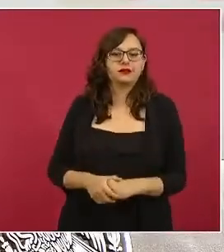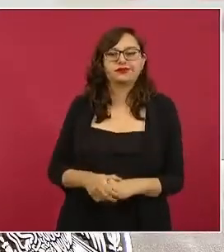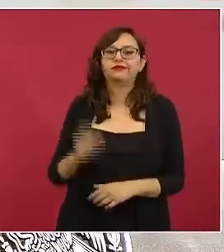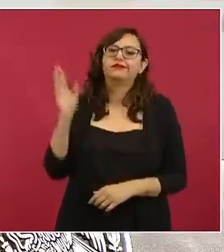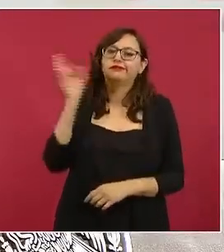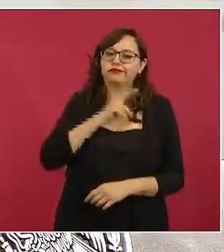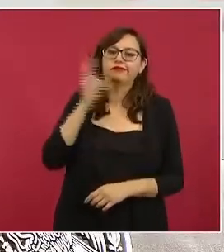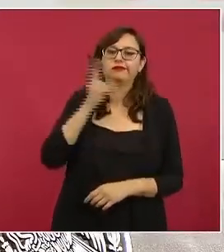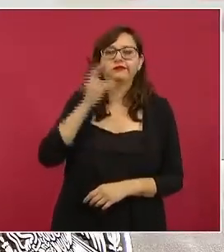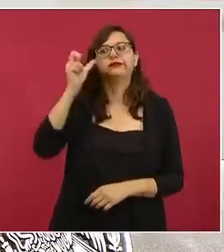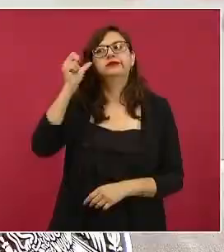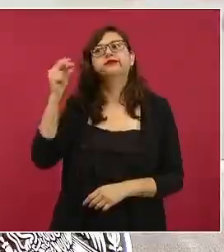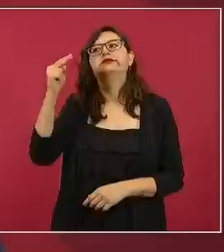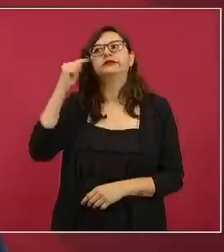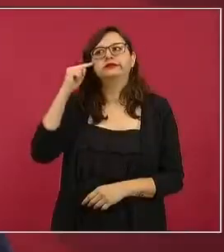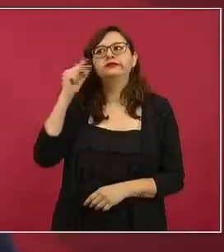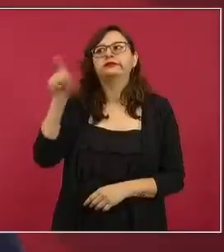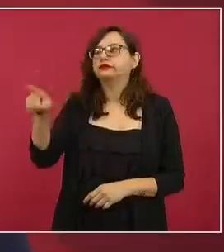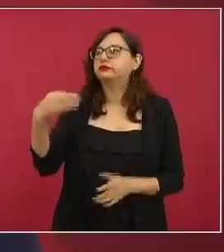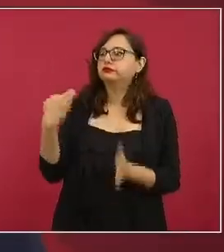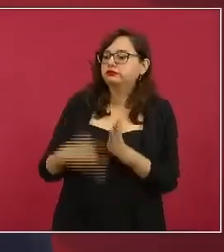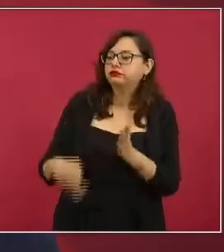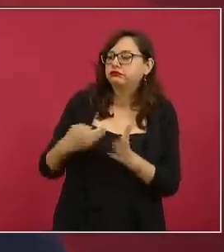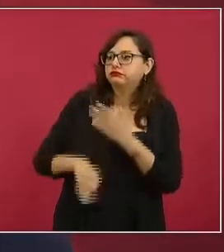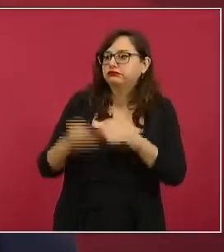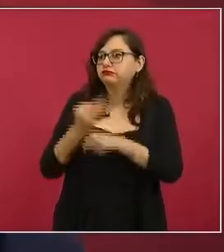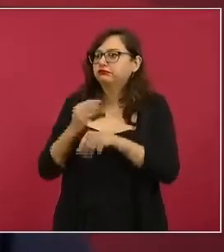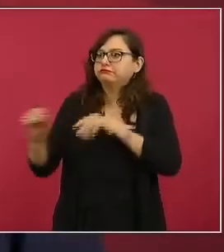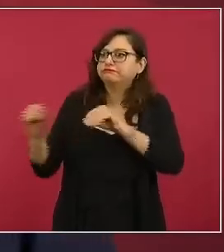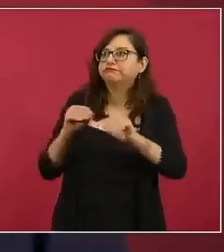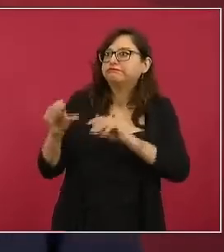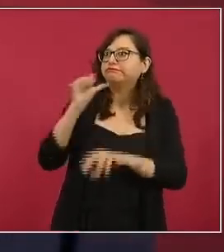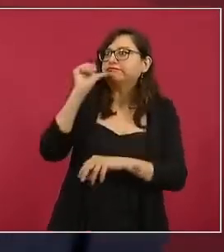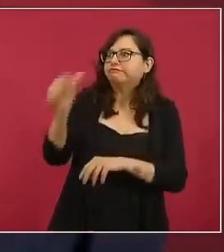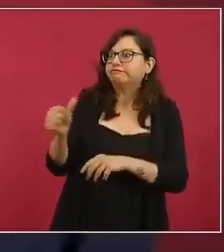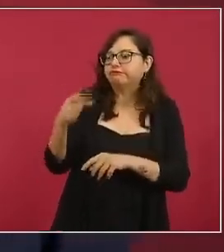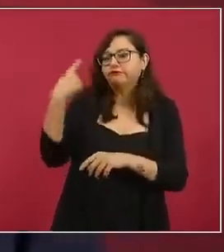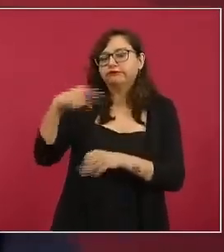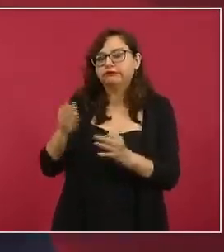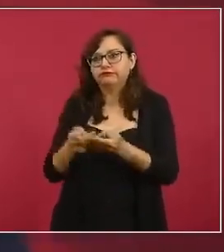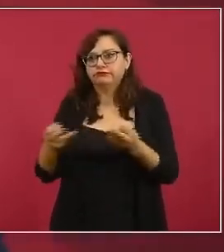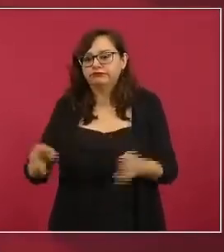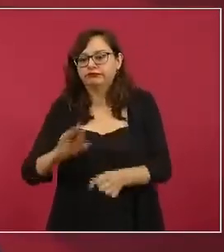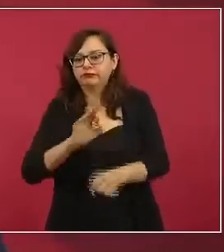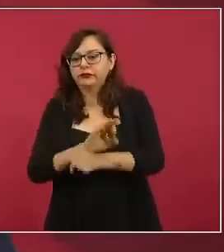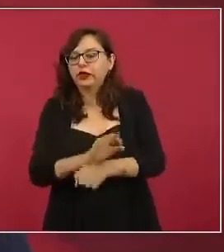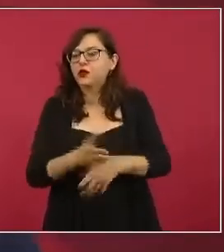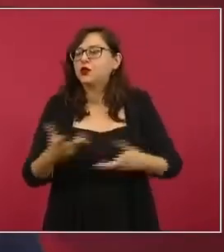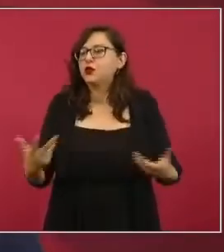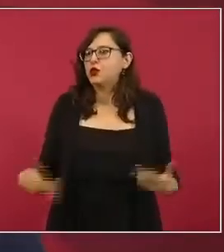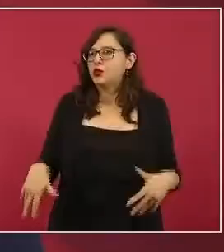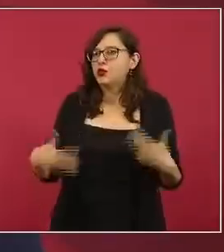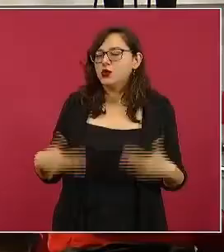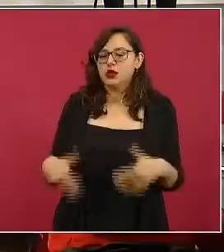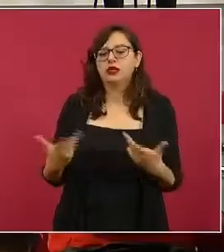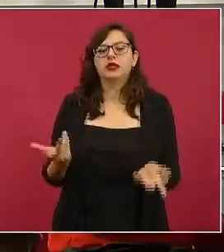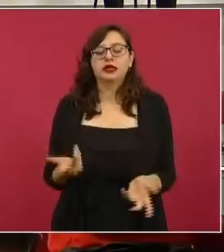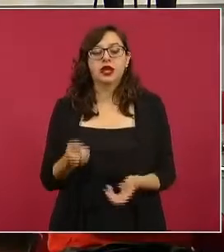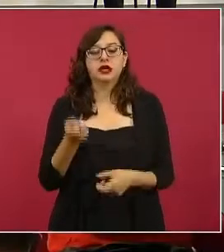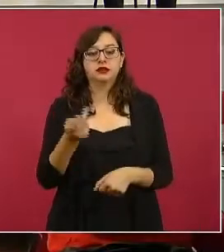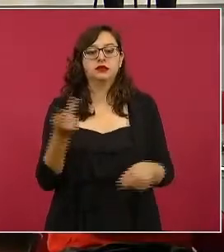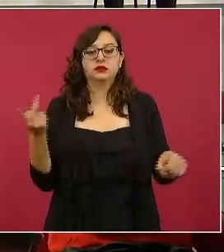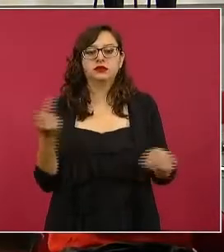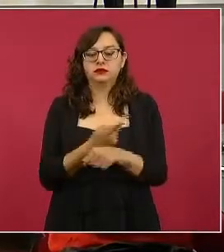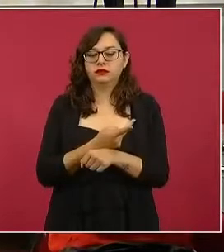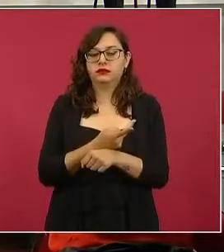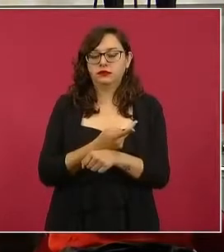Con independencia de que para el 2022, el programa de fertilizantes para el bienestar se